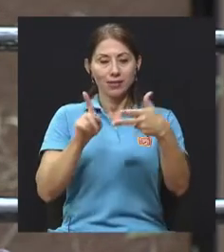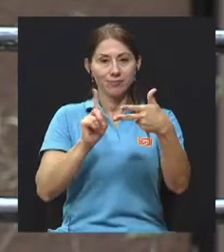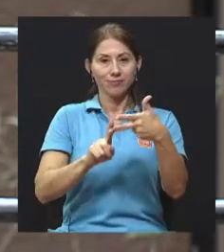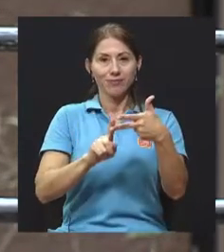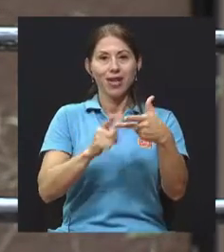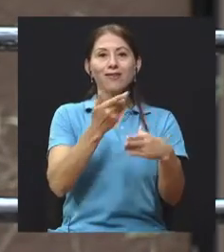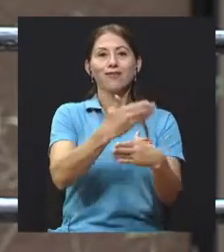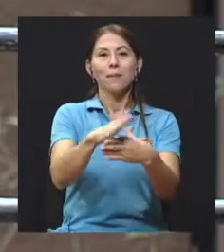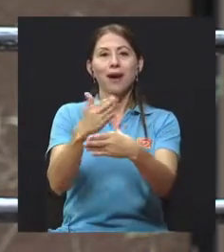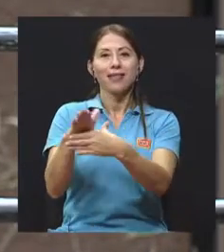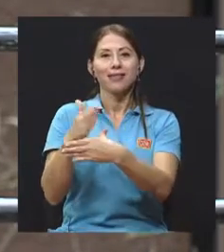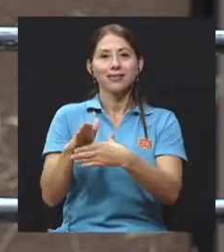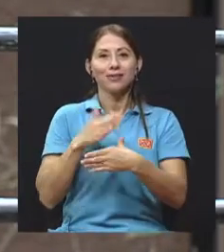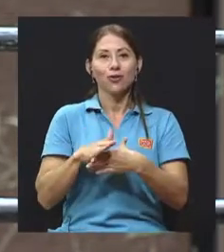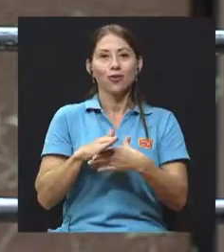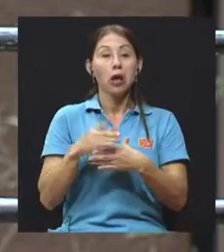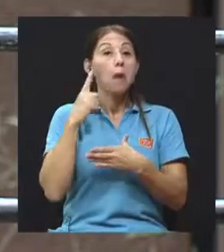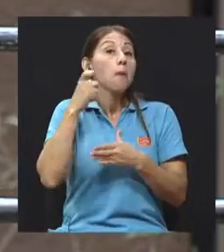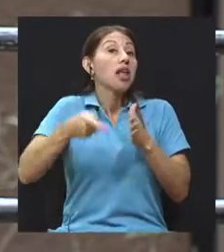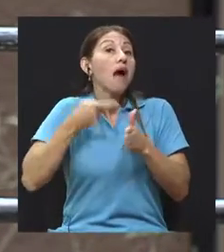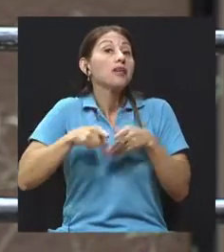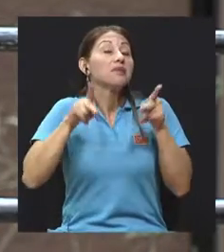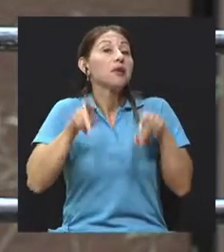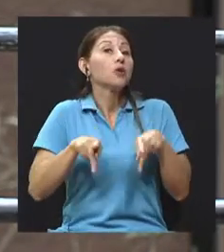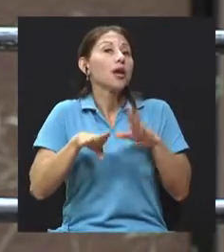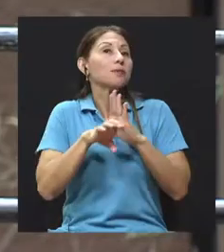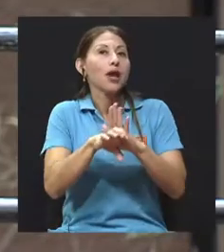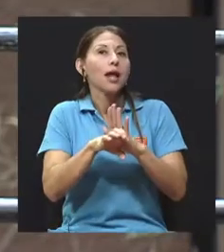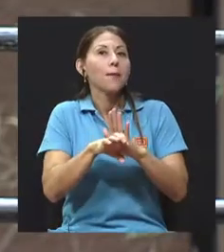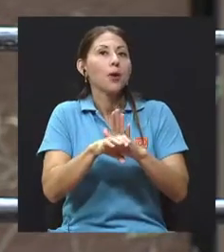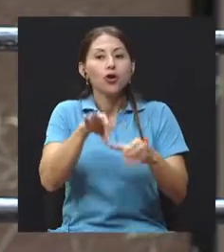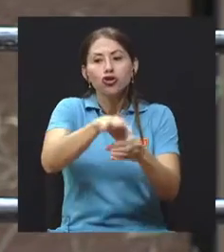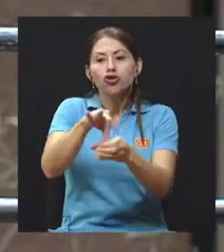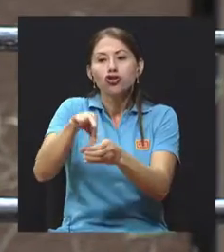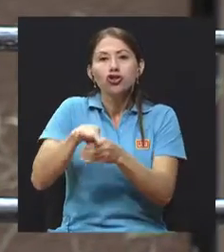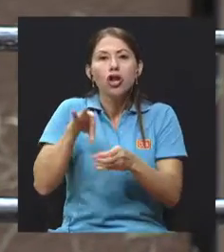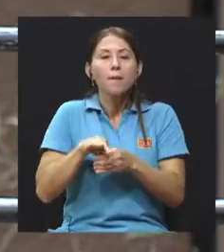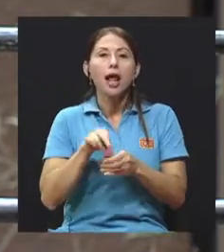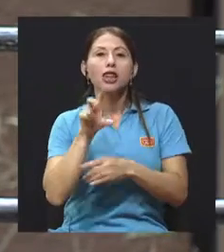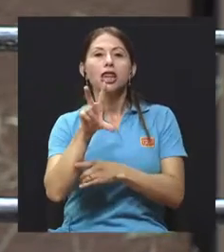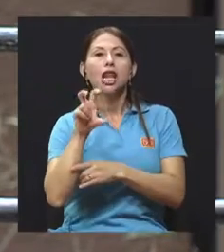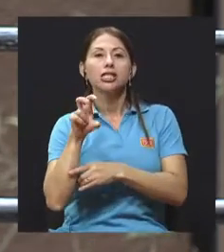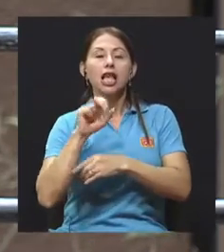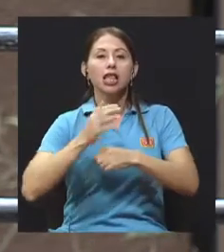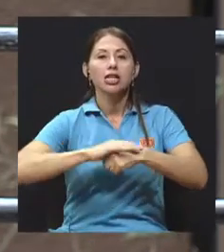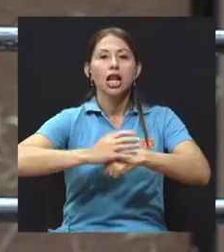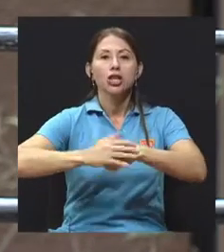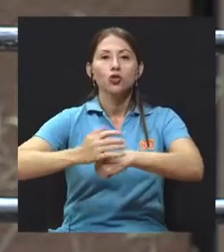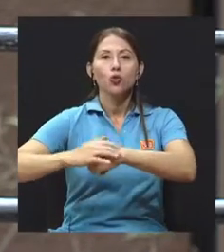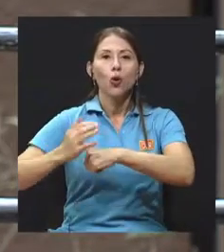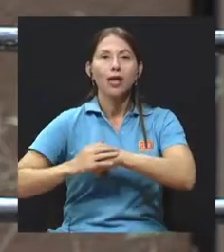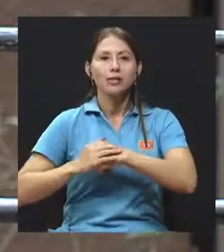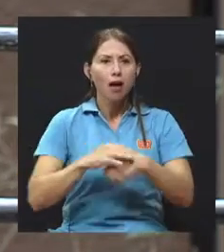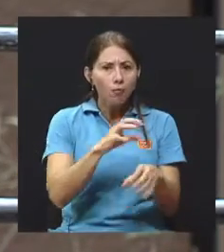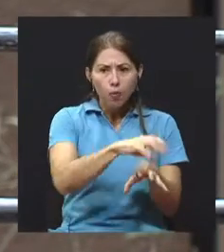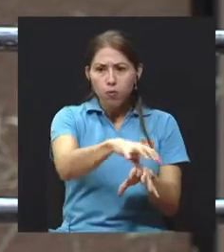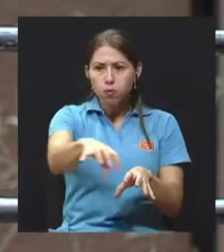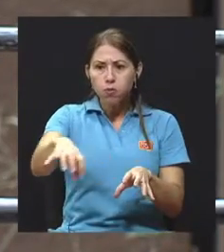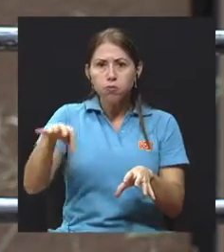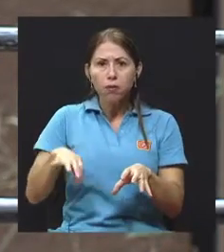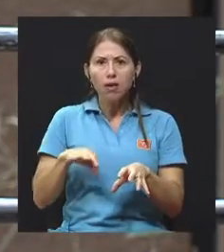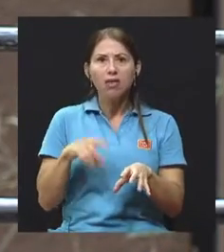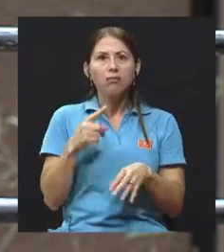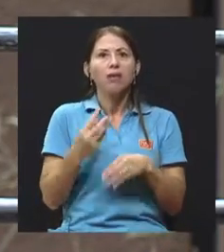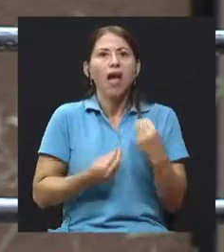repartición de eso. Porque mucha gente pasa que siembran 300 lechugas y nacen 300 lechugas y después no saben qué hacer con 300 lechugas.